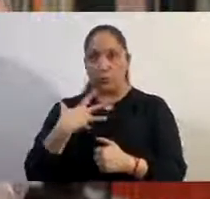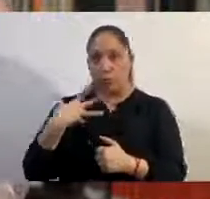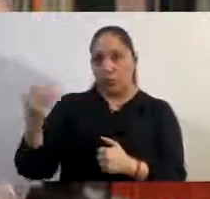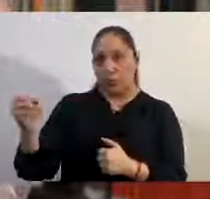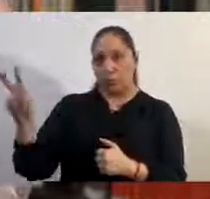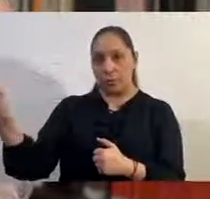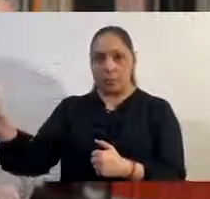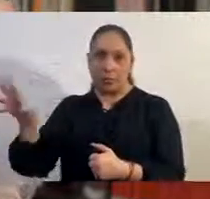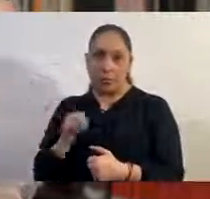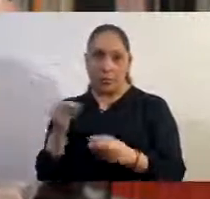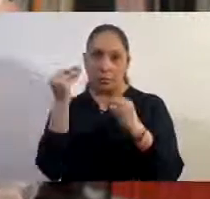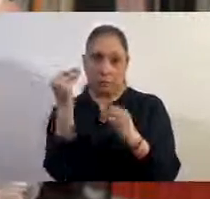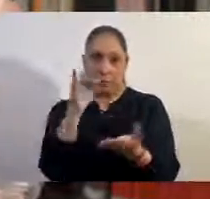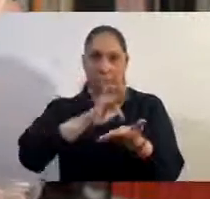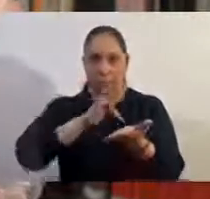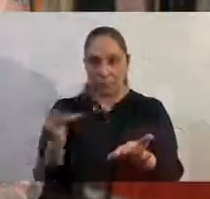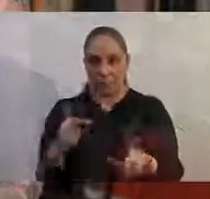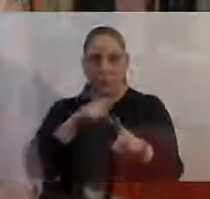informando.